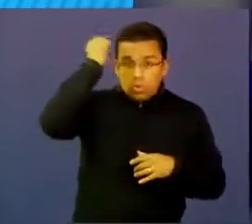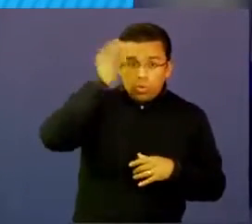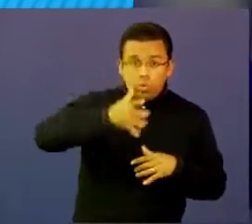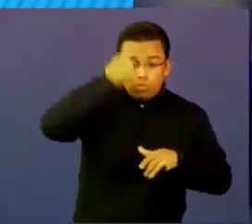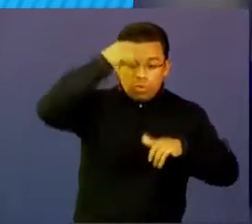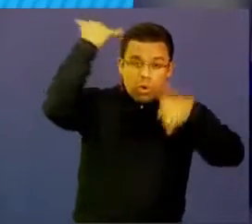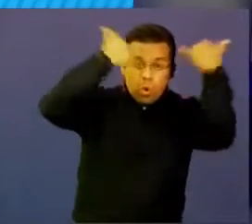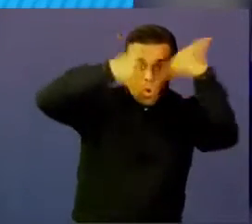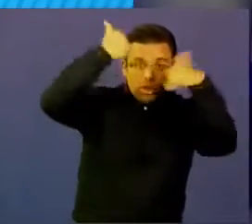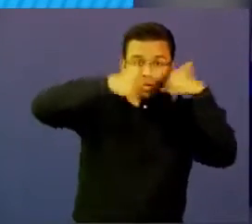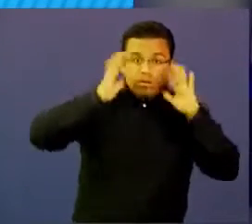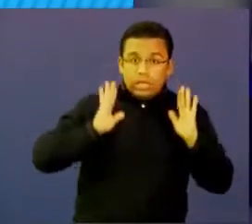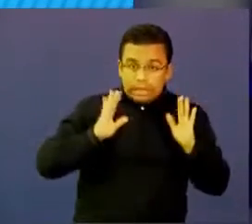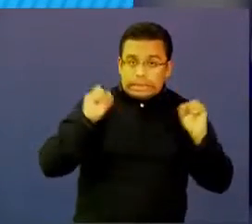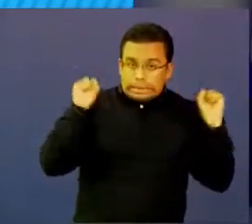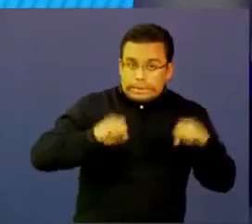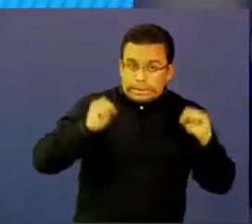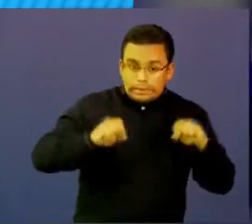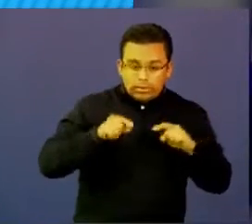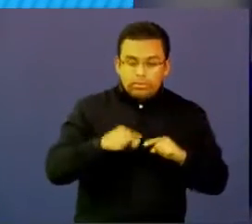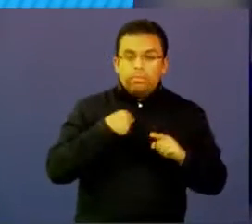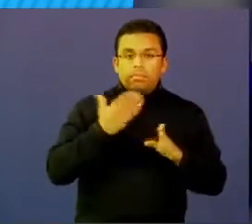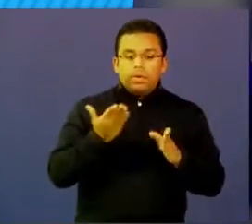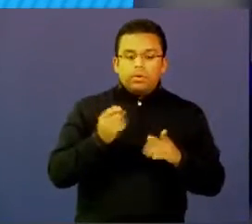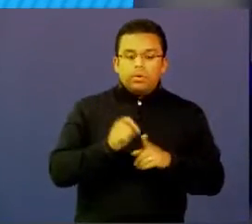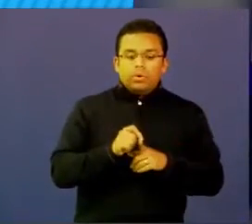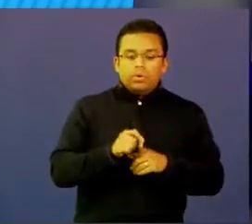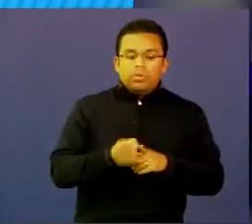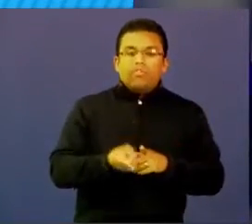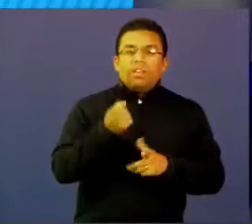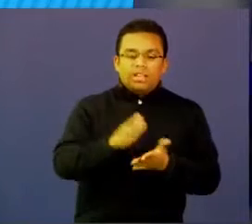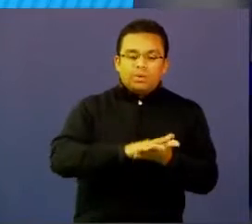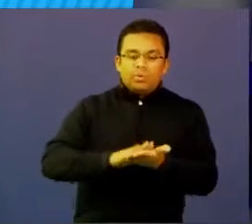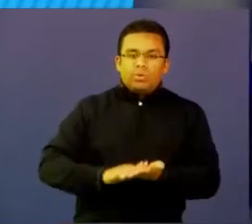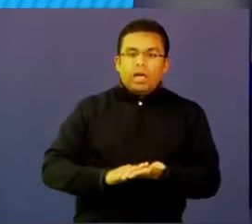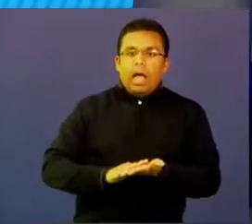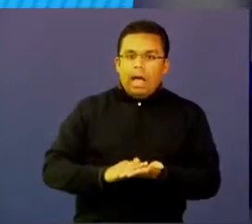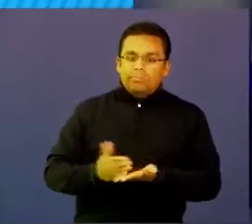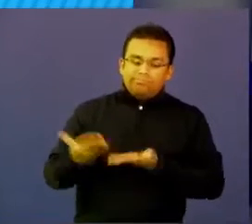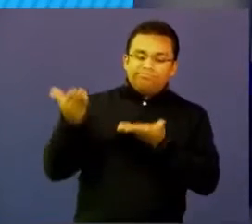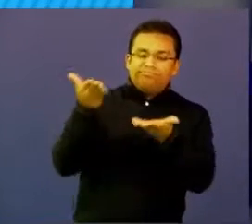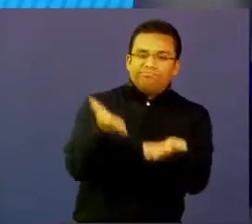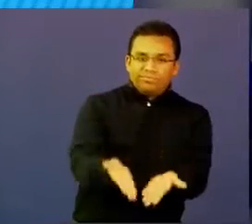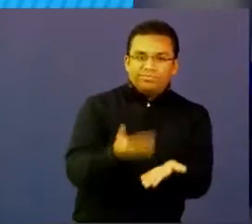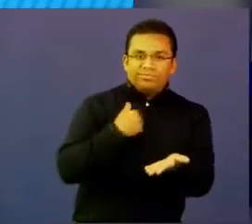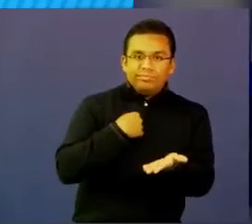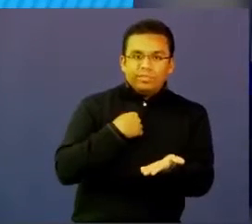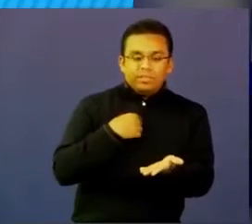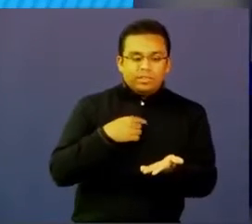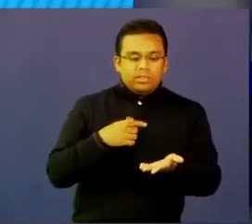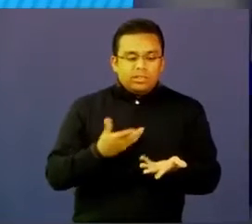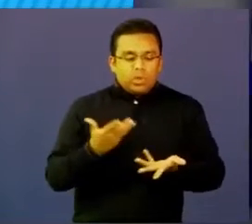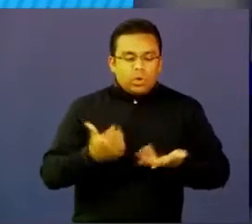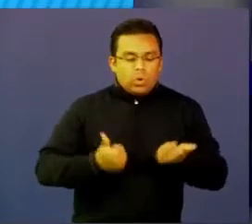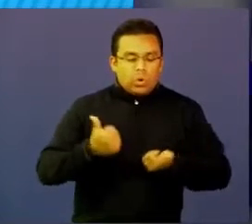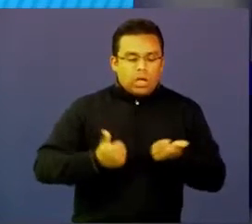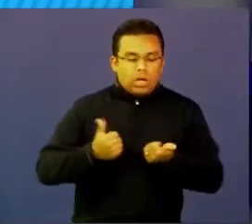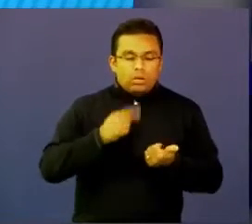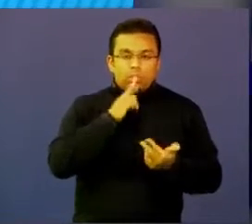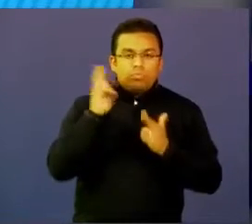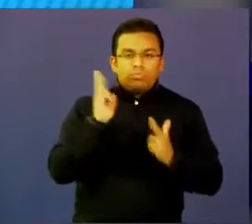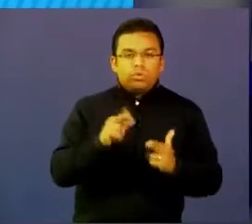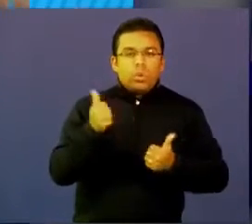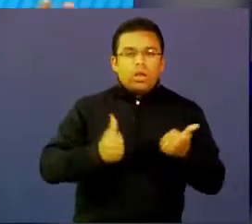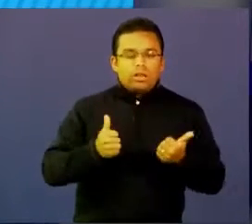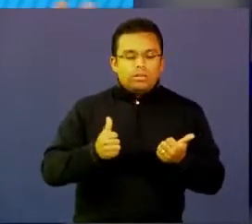pues estamos trabajando sobre una problemática local y debemos desarrollar un prototipo, una solución real. Entonces, al